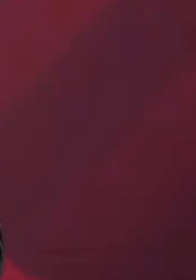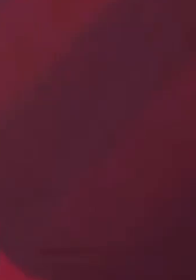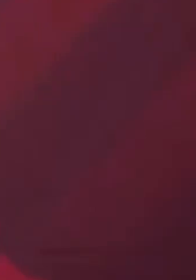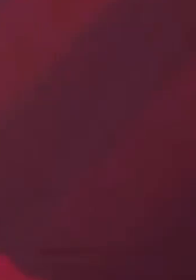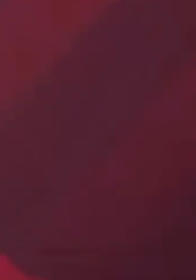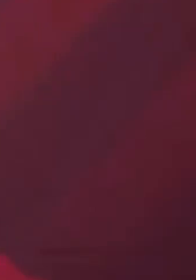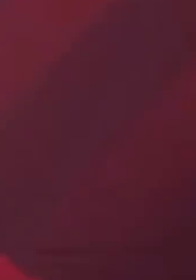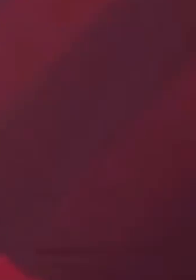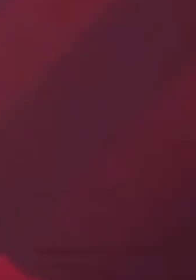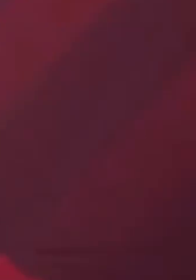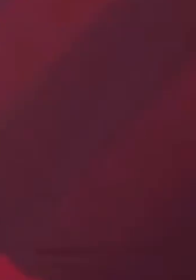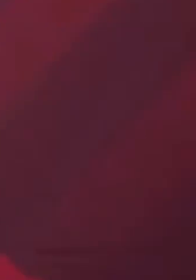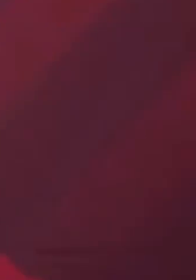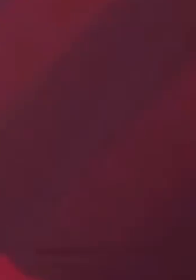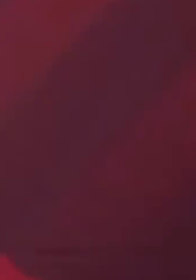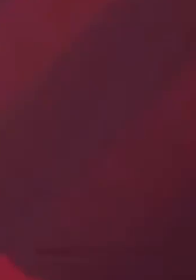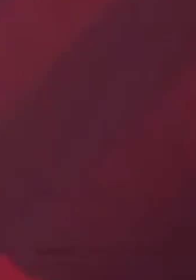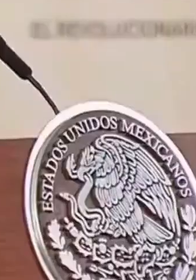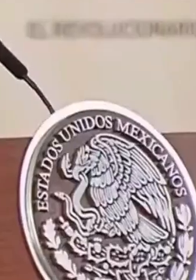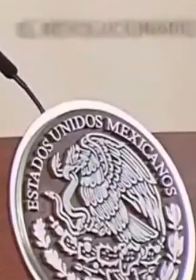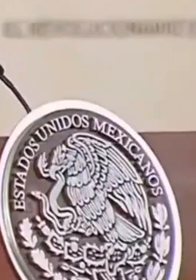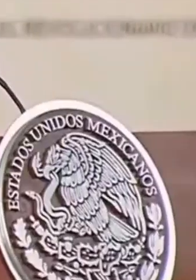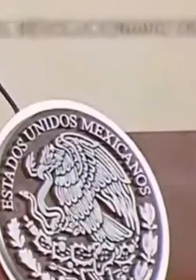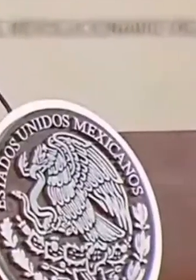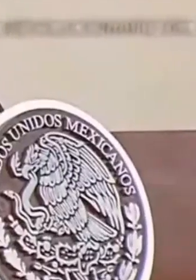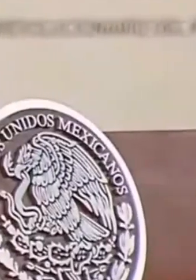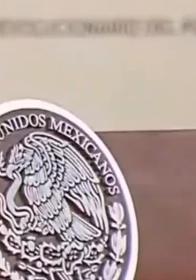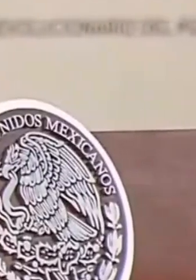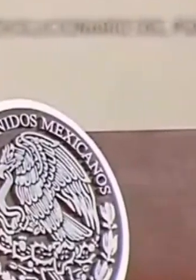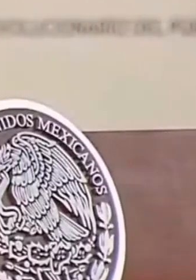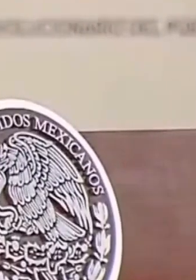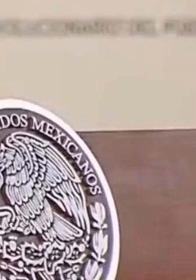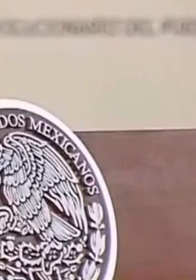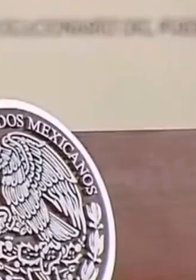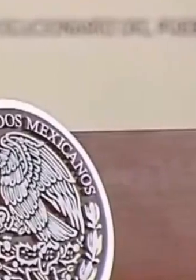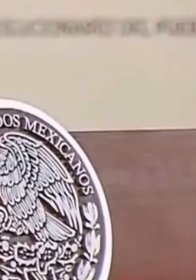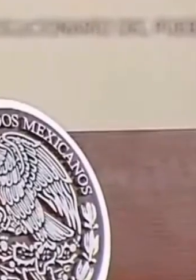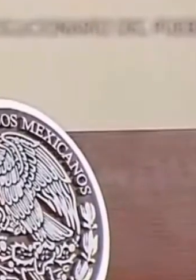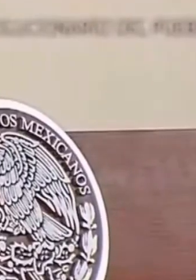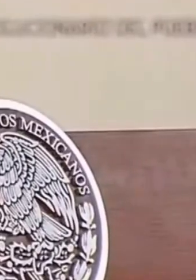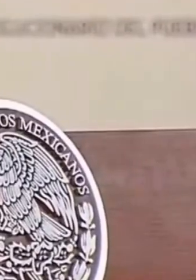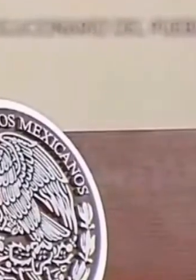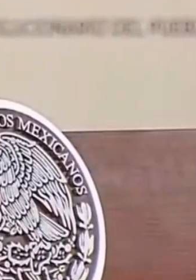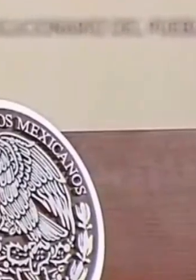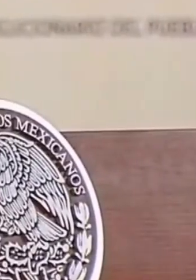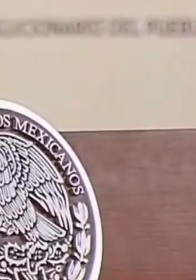no hubiesen